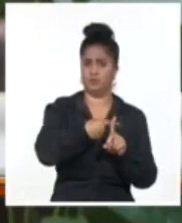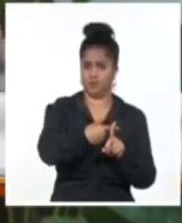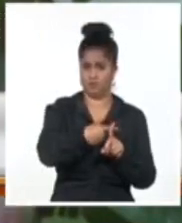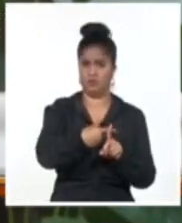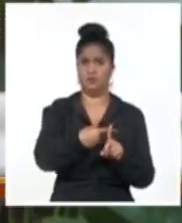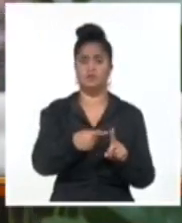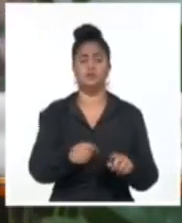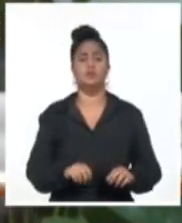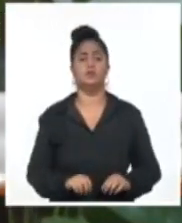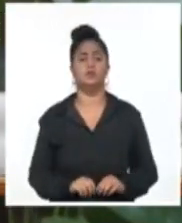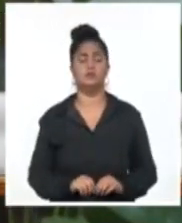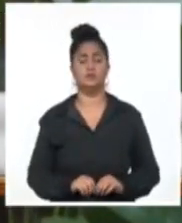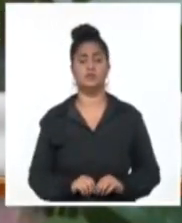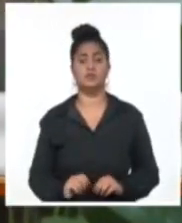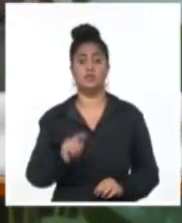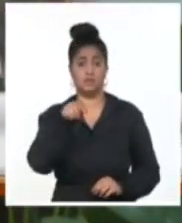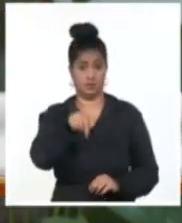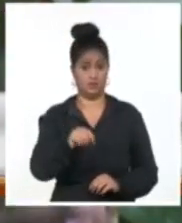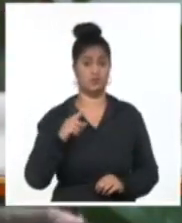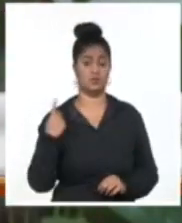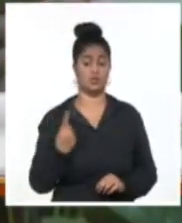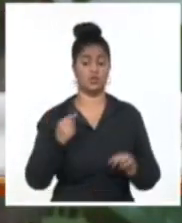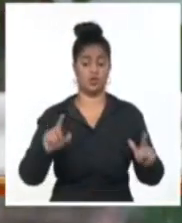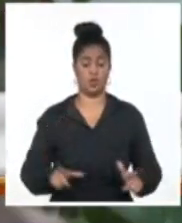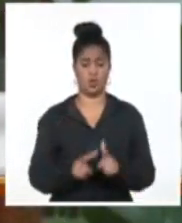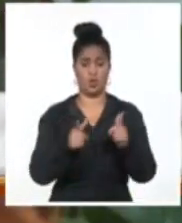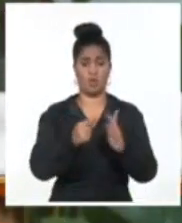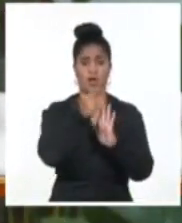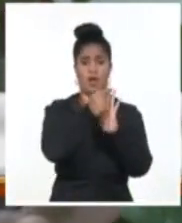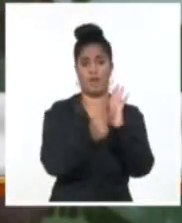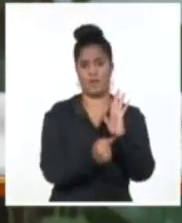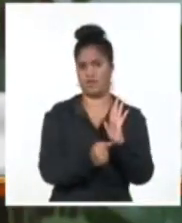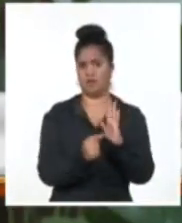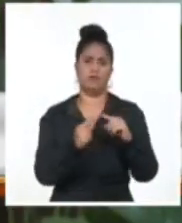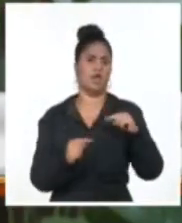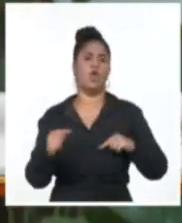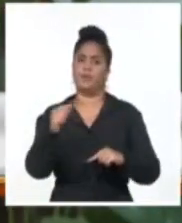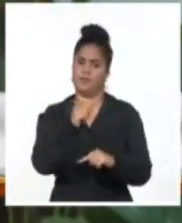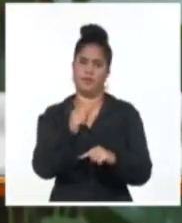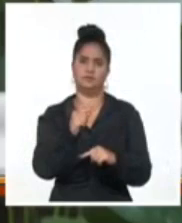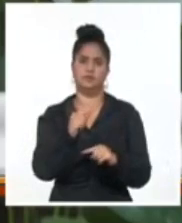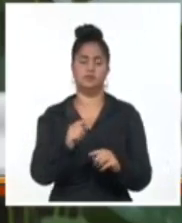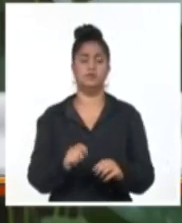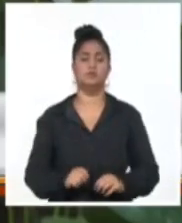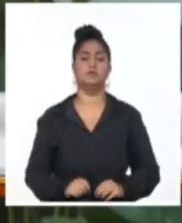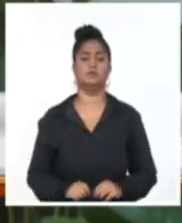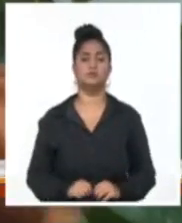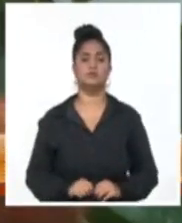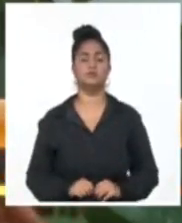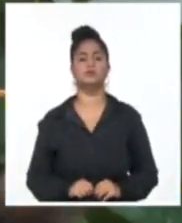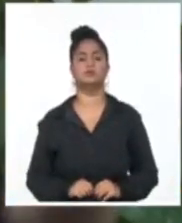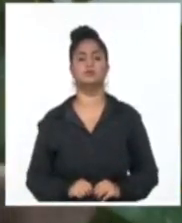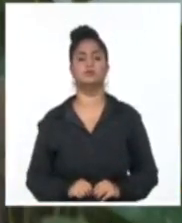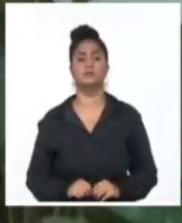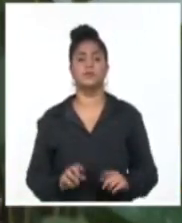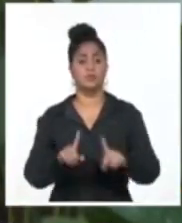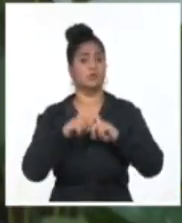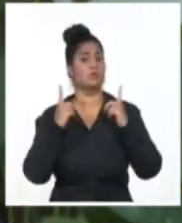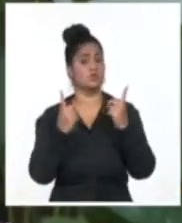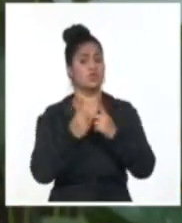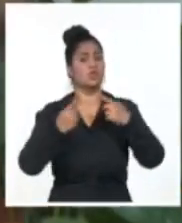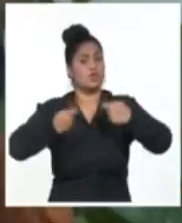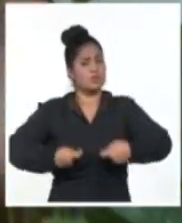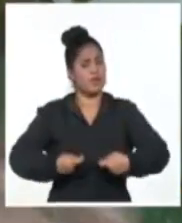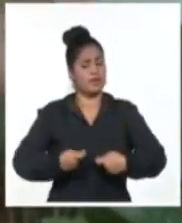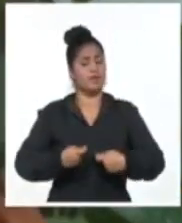establecido como protocolos de actuación en el enfrentamiento a la COVID-19. Eso es lo que nos toca. Eso es lo que nos toca.